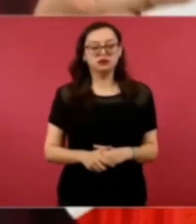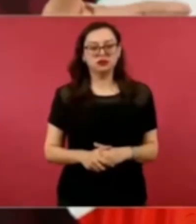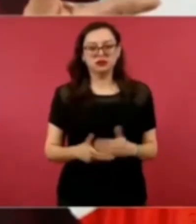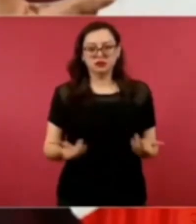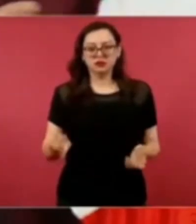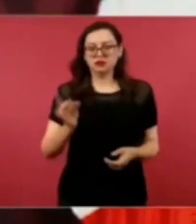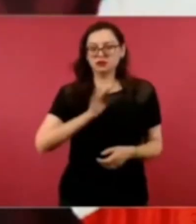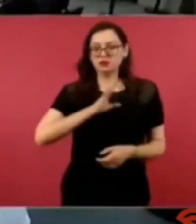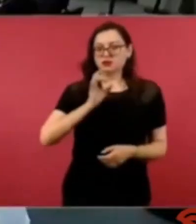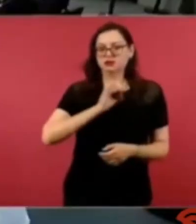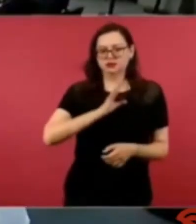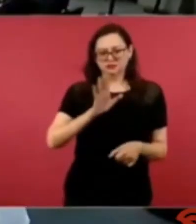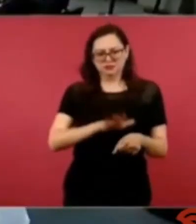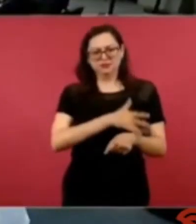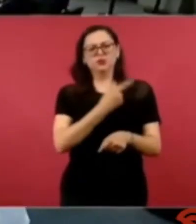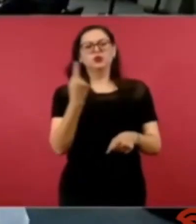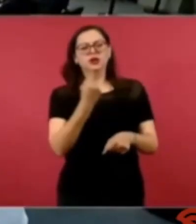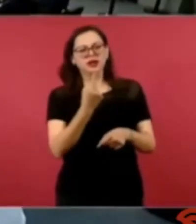les da miedo eso?